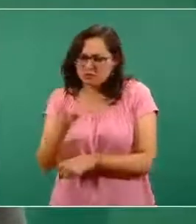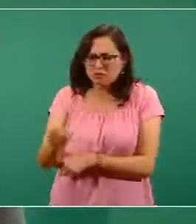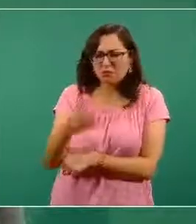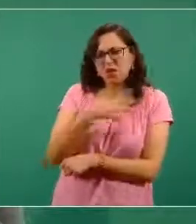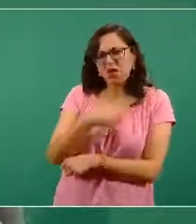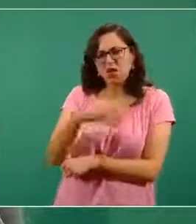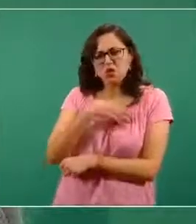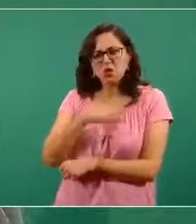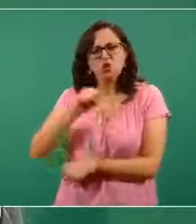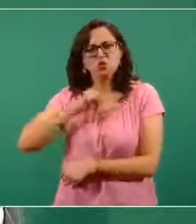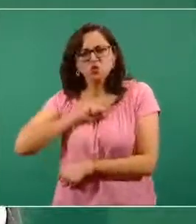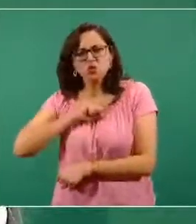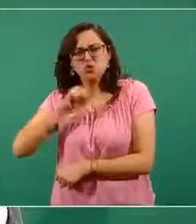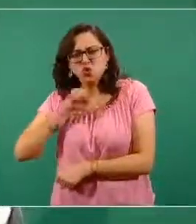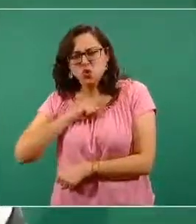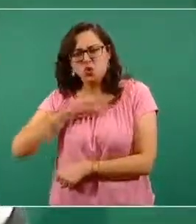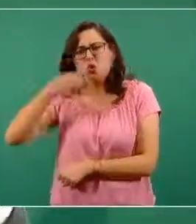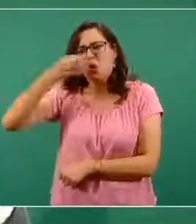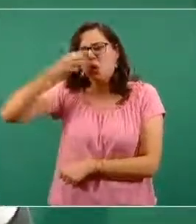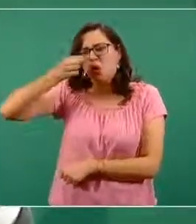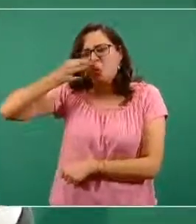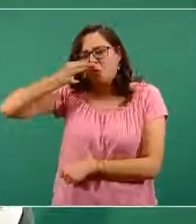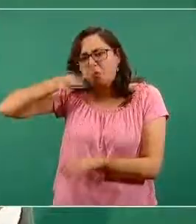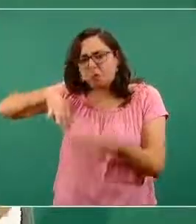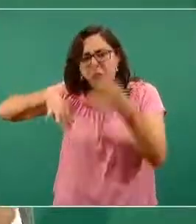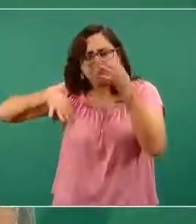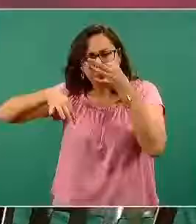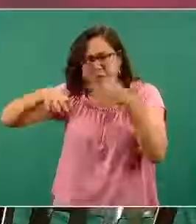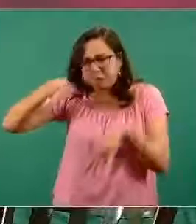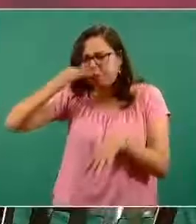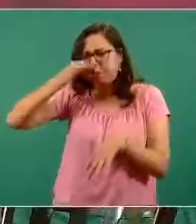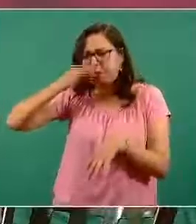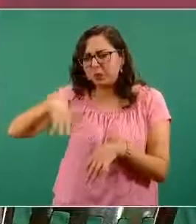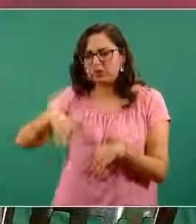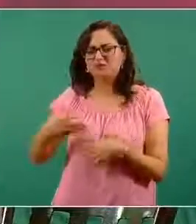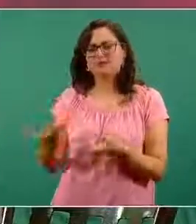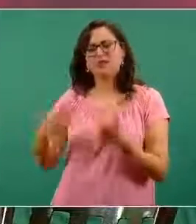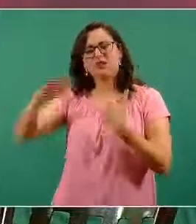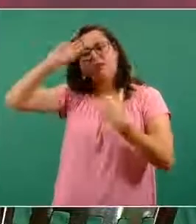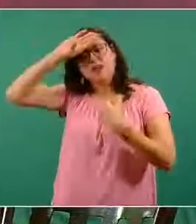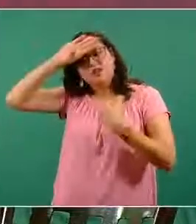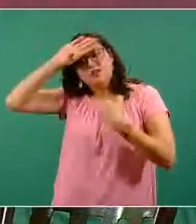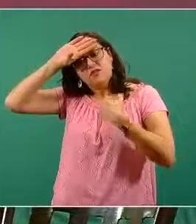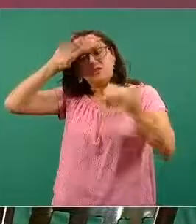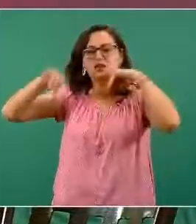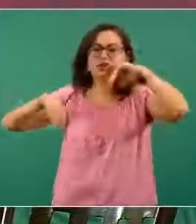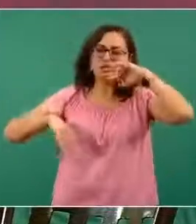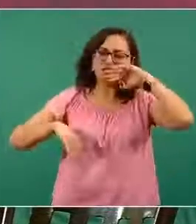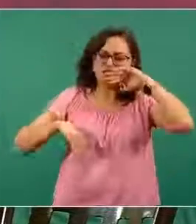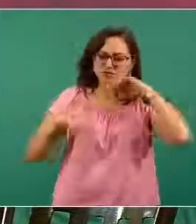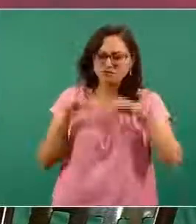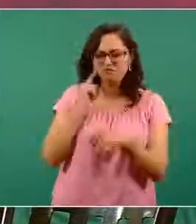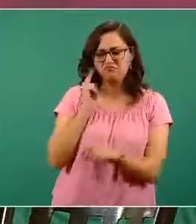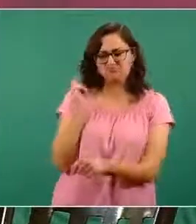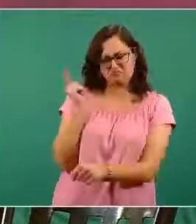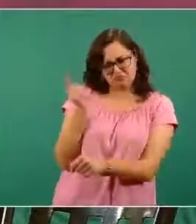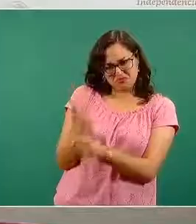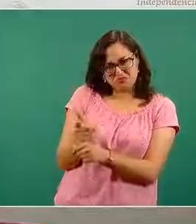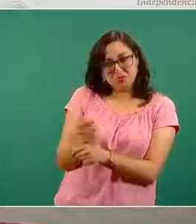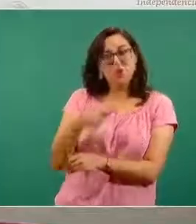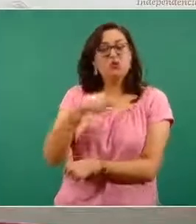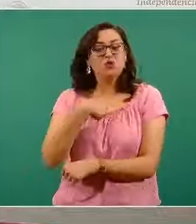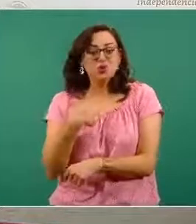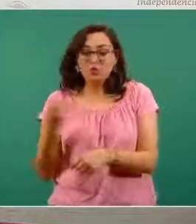tienen escurrimiento nasal, tienen fiebre, etcétera, eso yo lo puedo